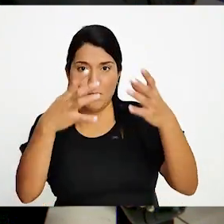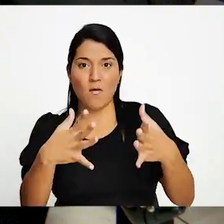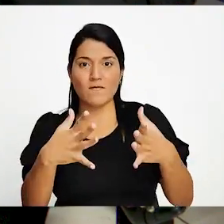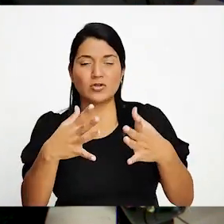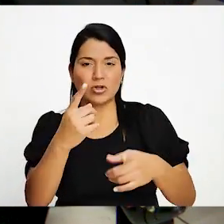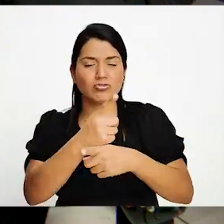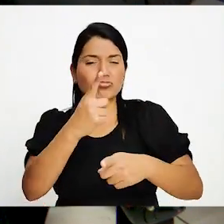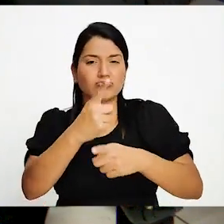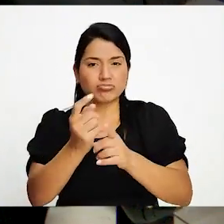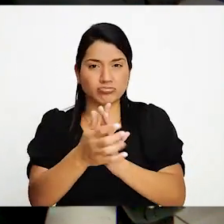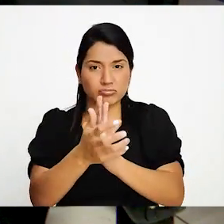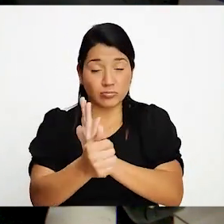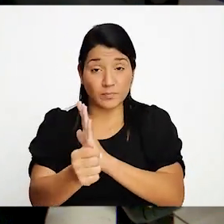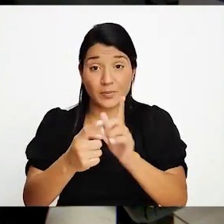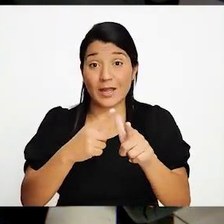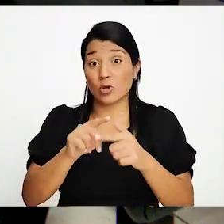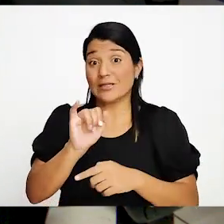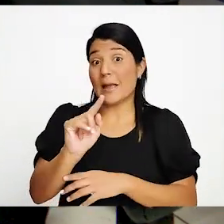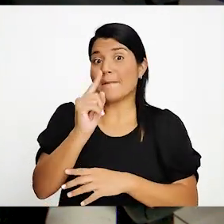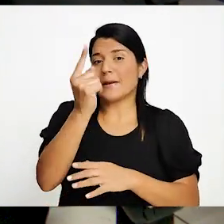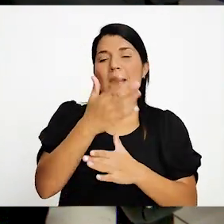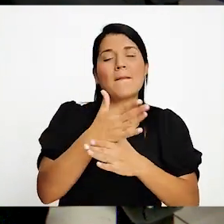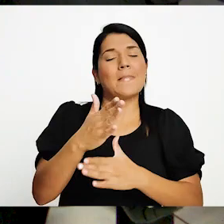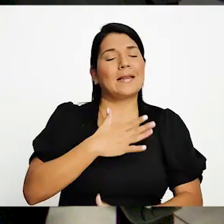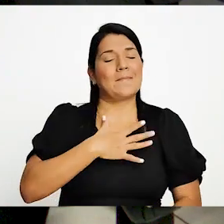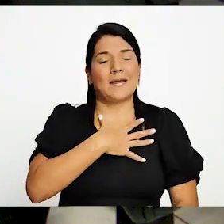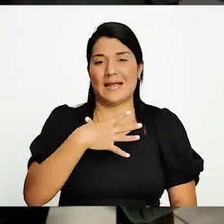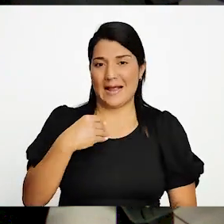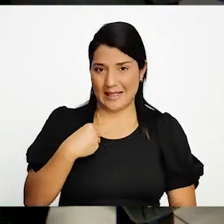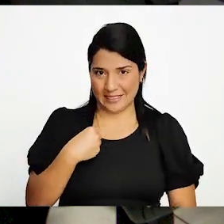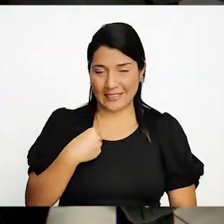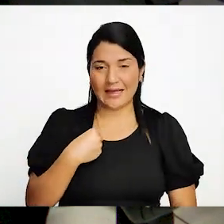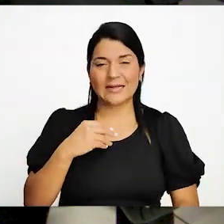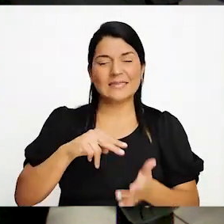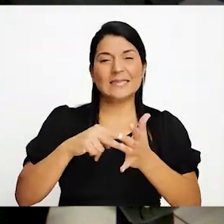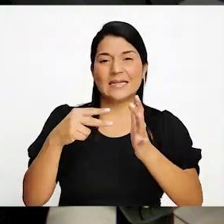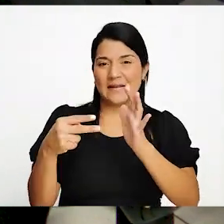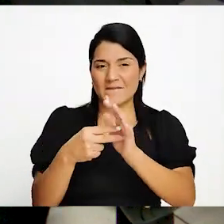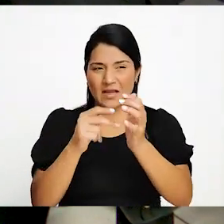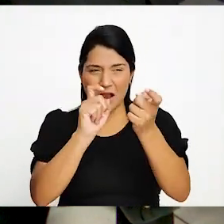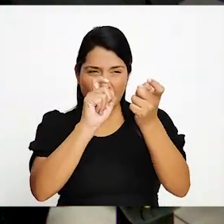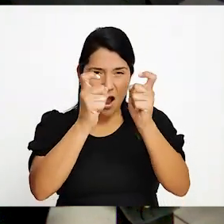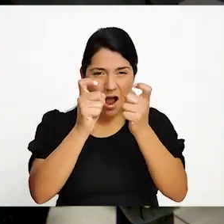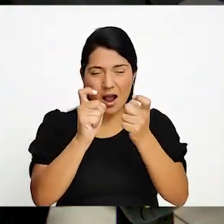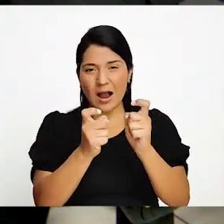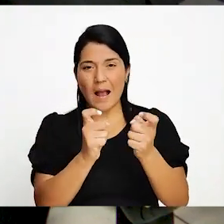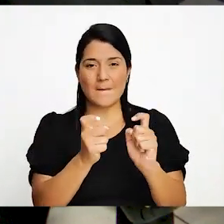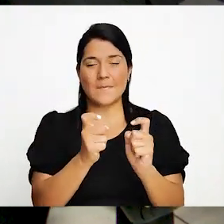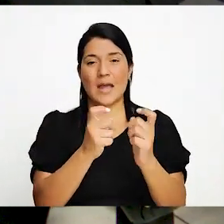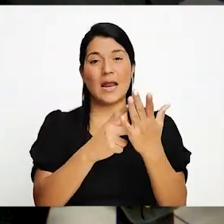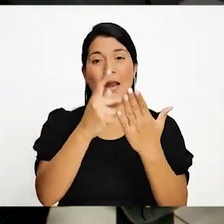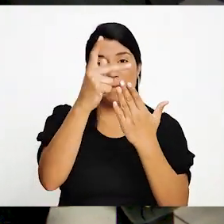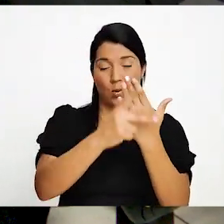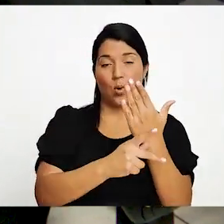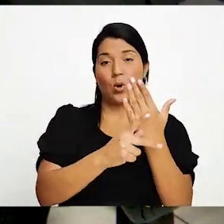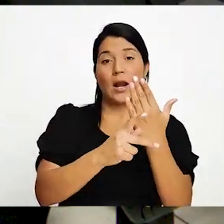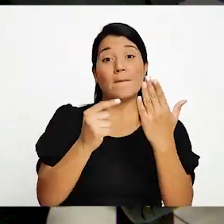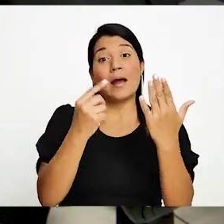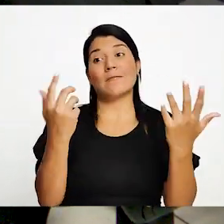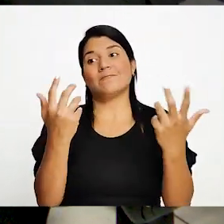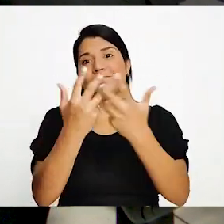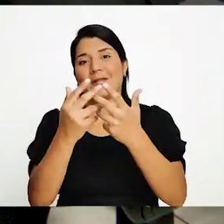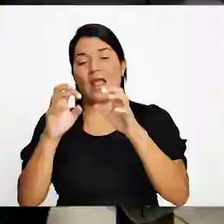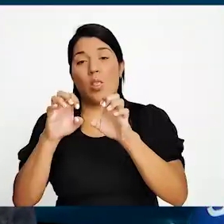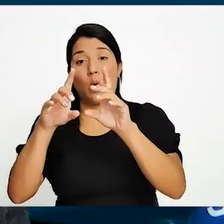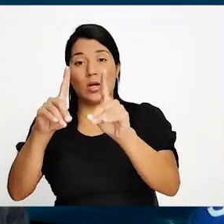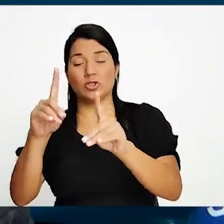Entonces, esta es la primera parte que a me ha encantado. Es darle la forma al programa en función de nuestro fin principal que es la educación